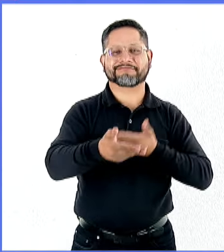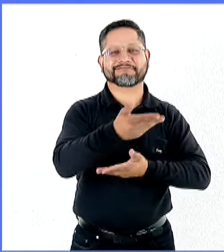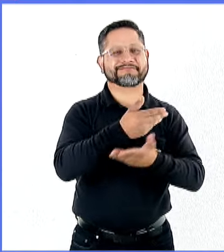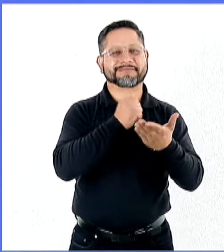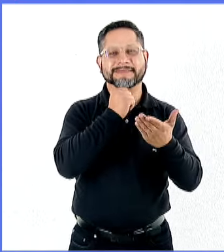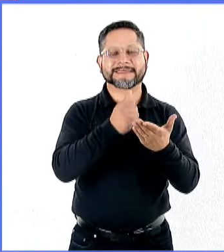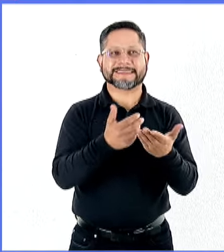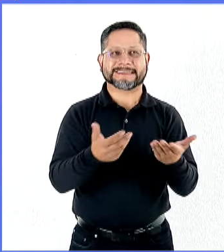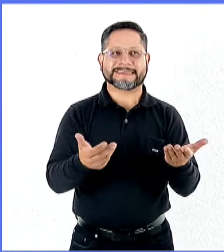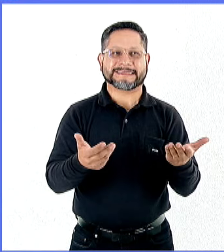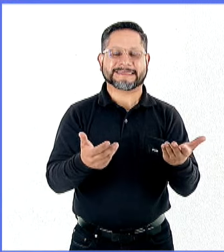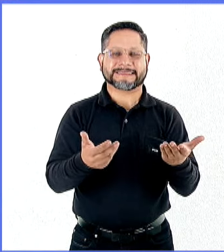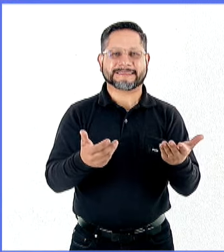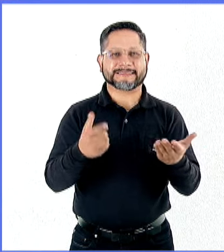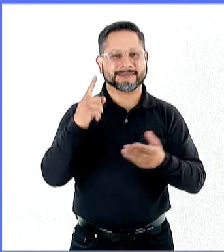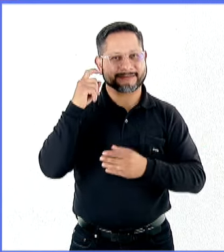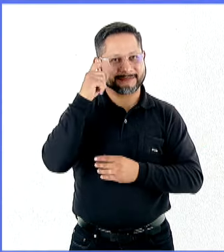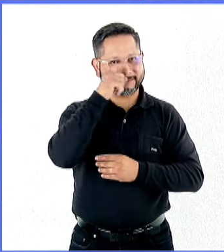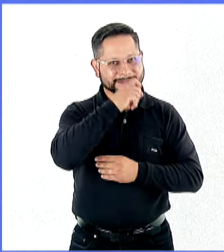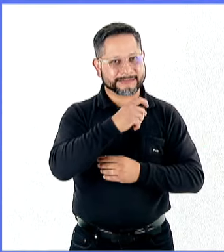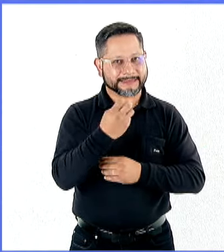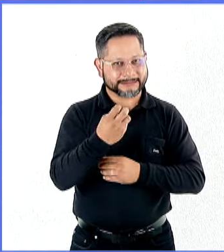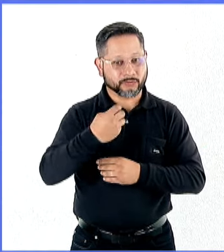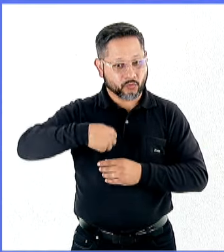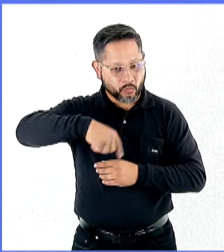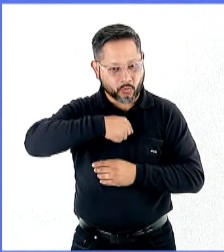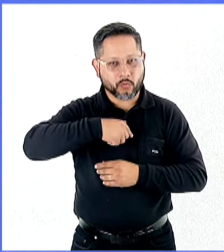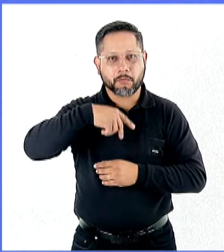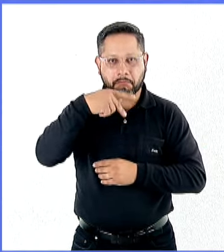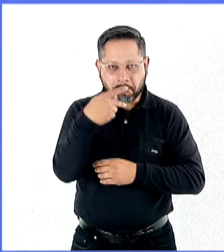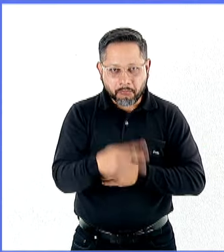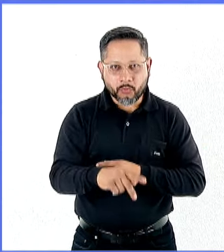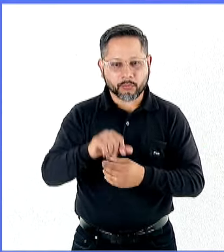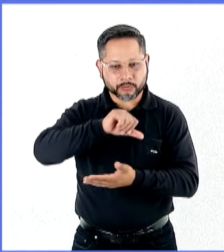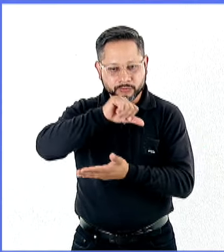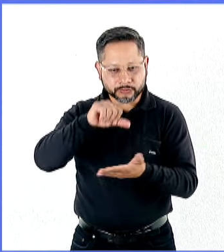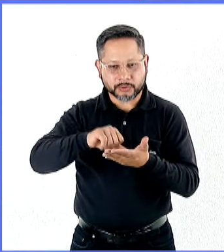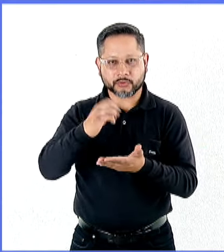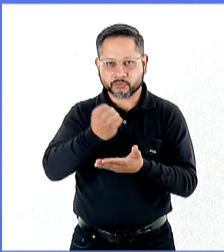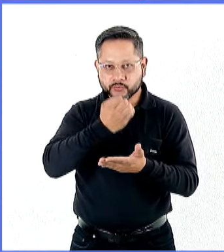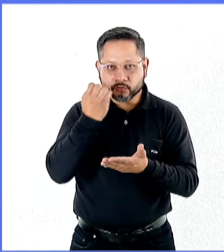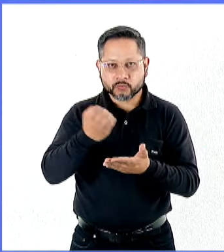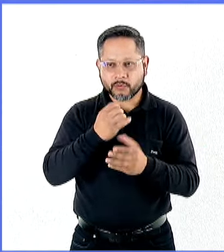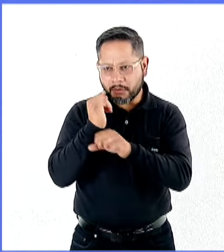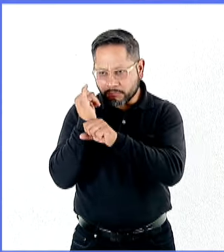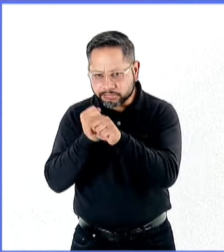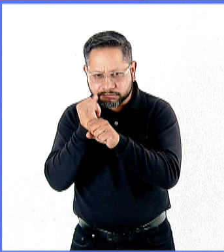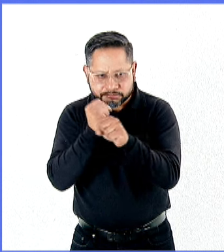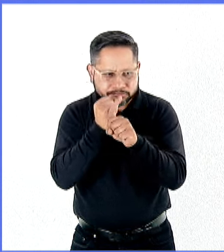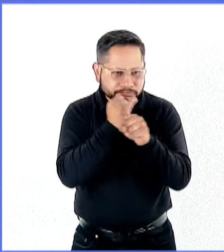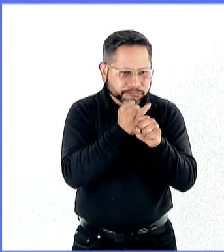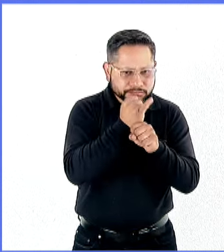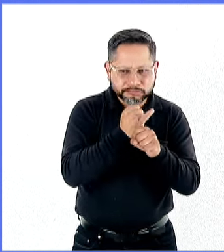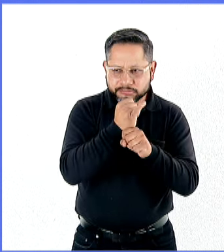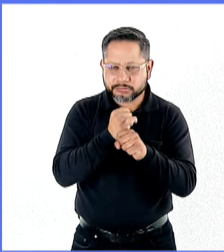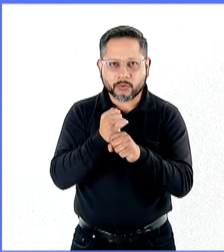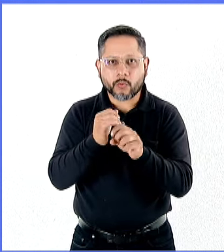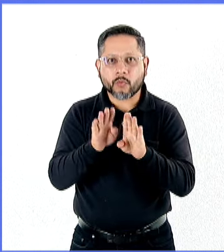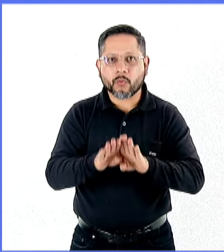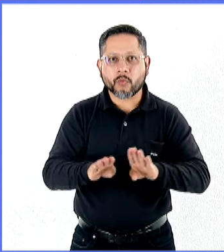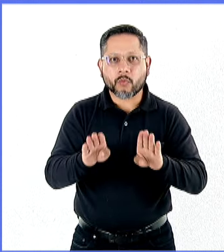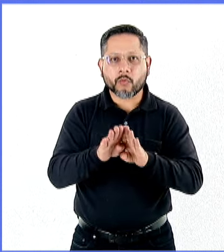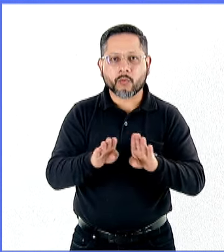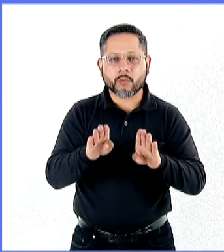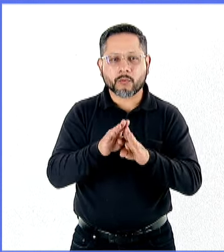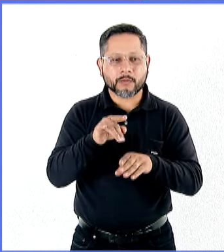nuestro desafío ahí es poder crear estos centros de innovación. Se ha discutido también mucho en términos de cuál es el porcentaje